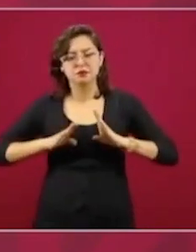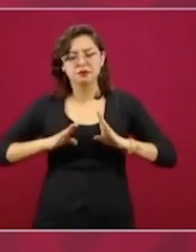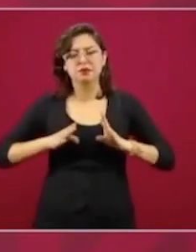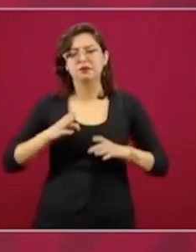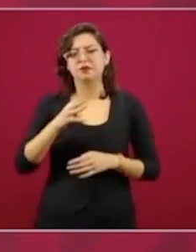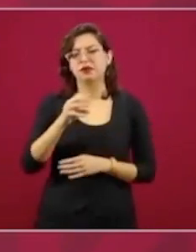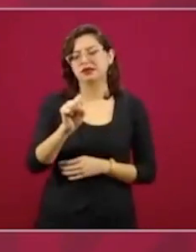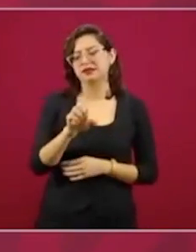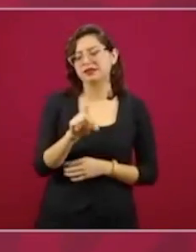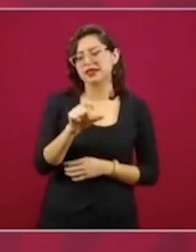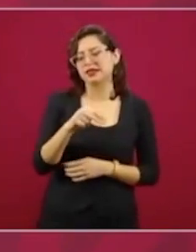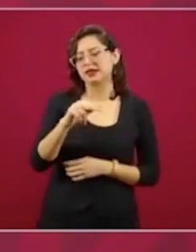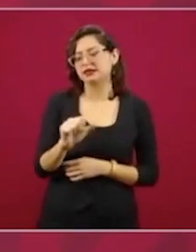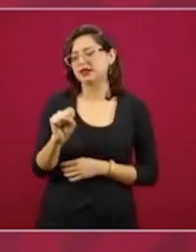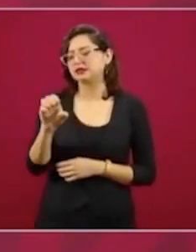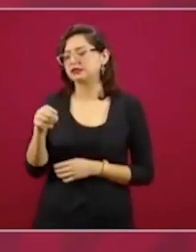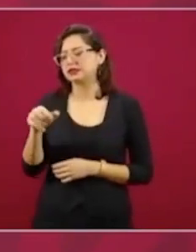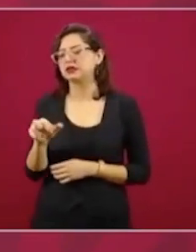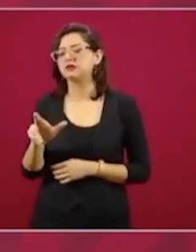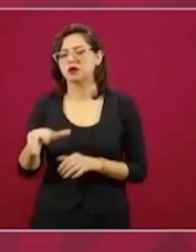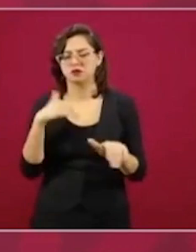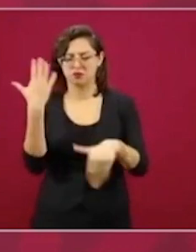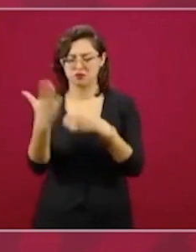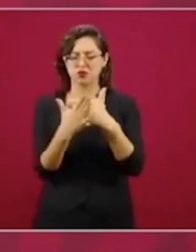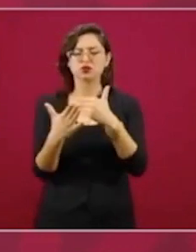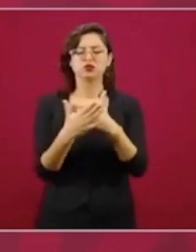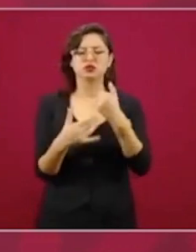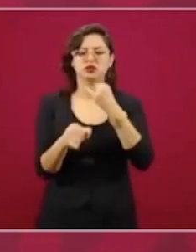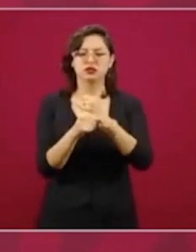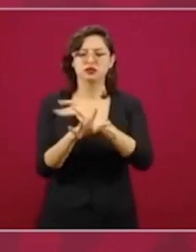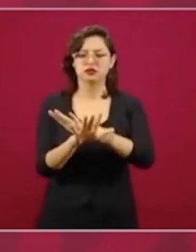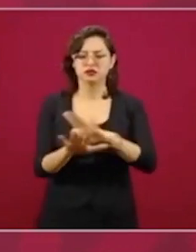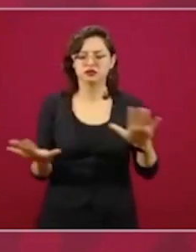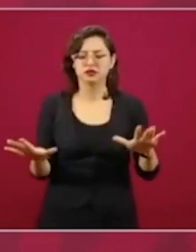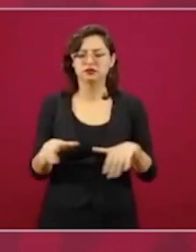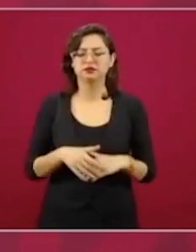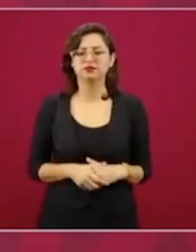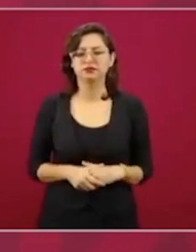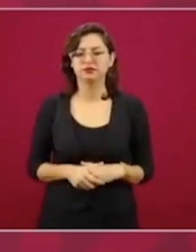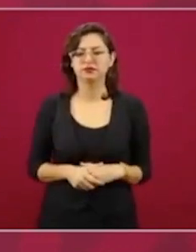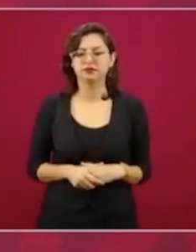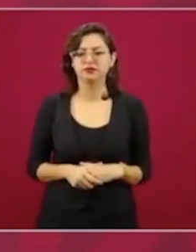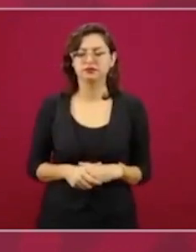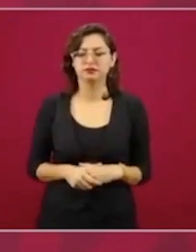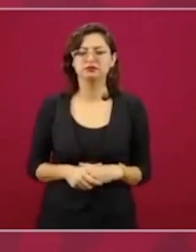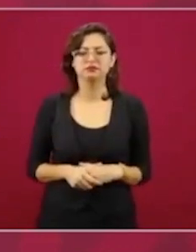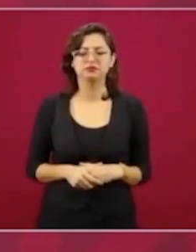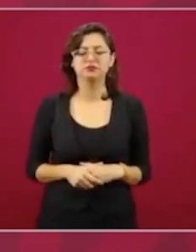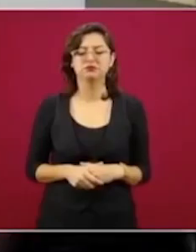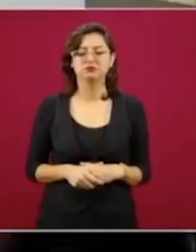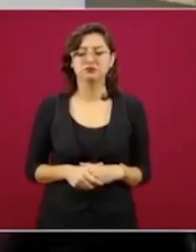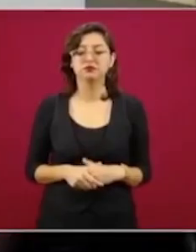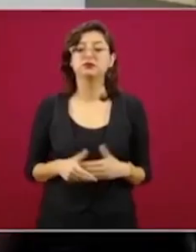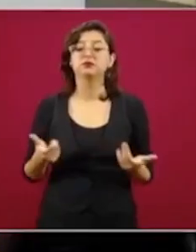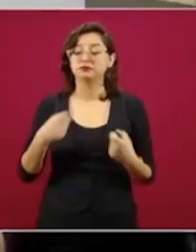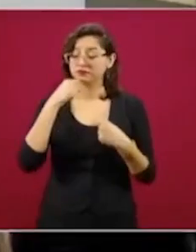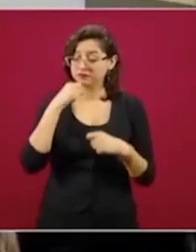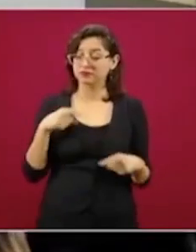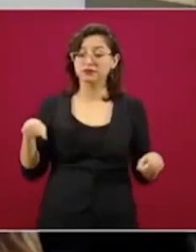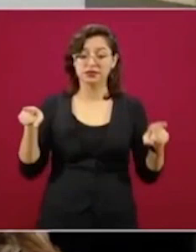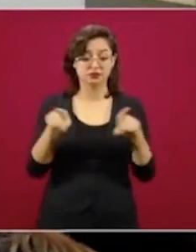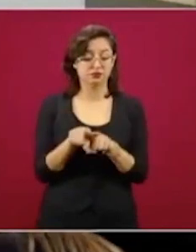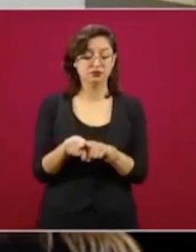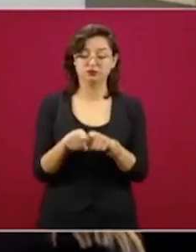a informar, de todo lo que se ha utilizado para eso. Y vamos a seguir.